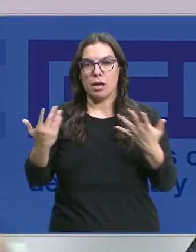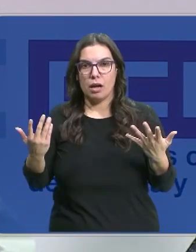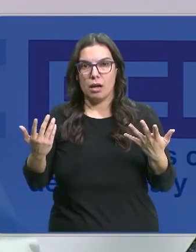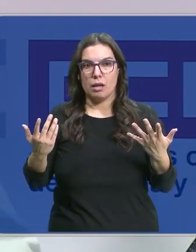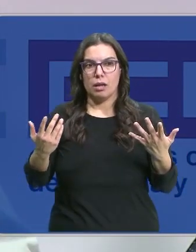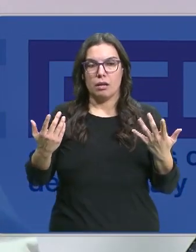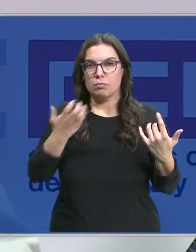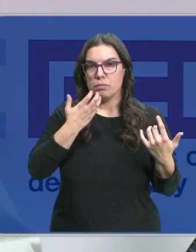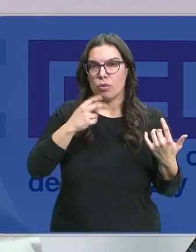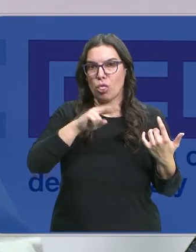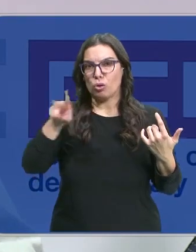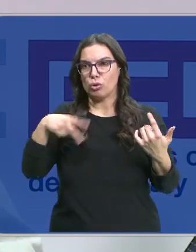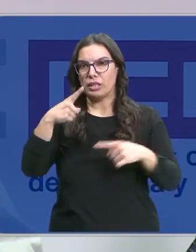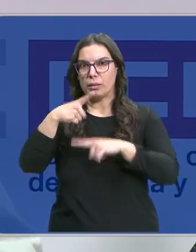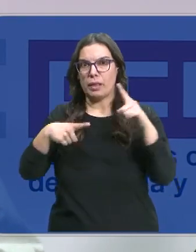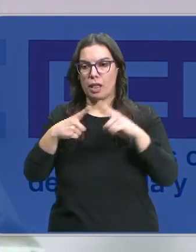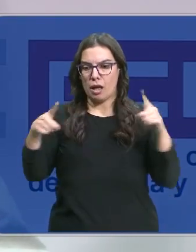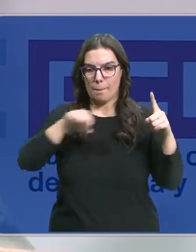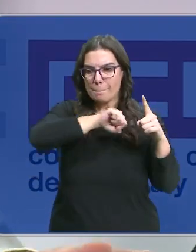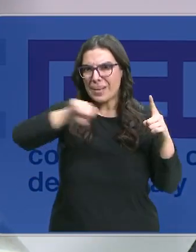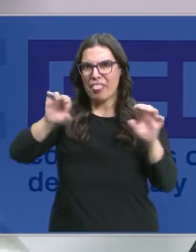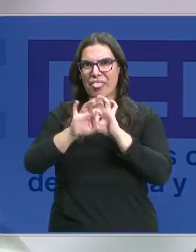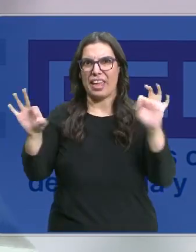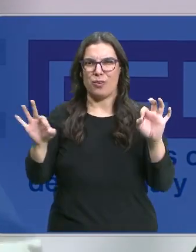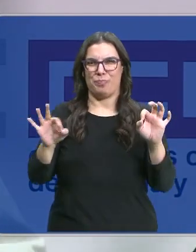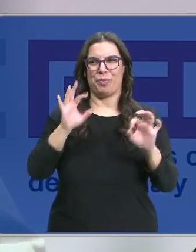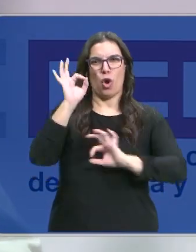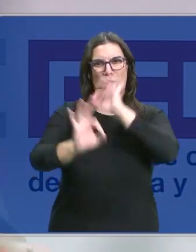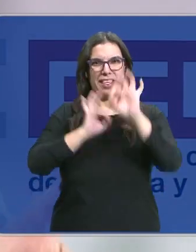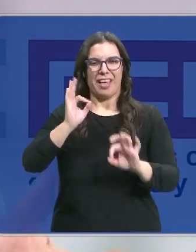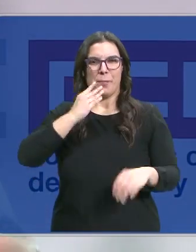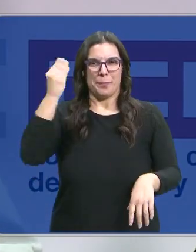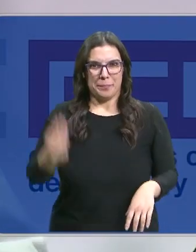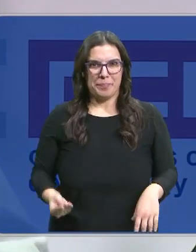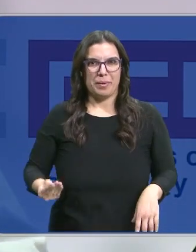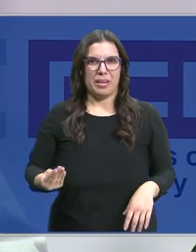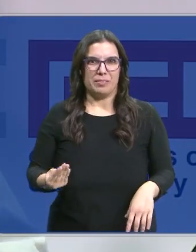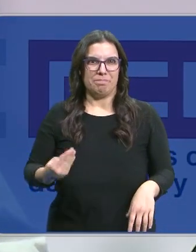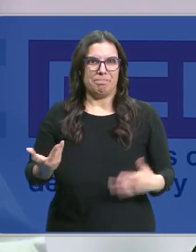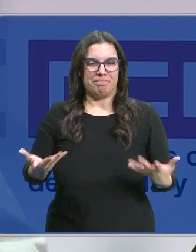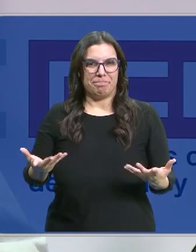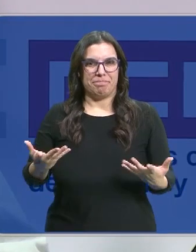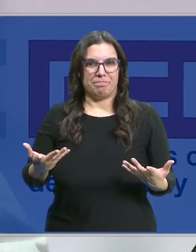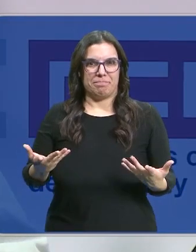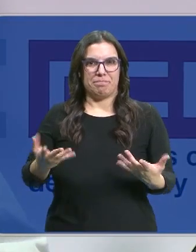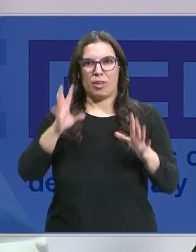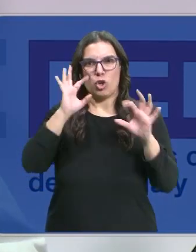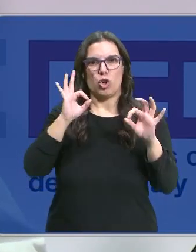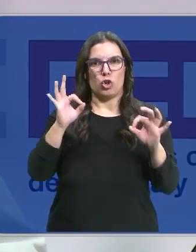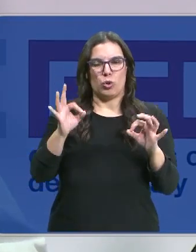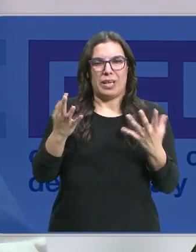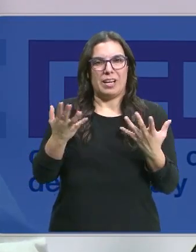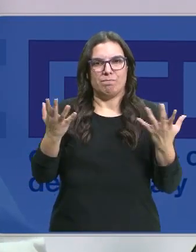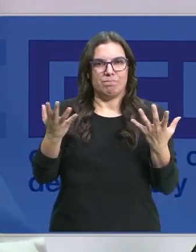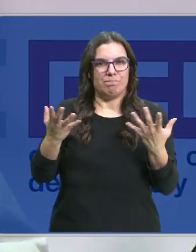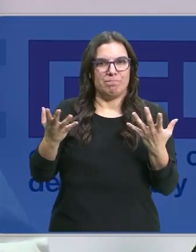cuartos es el tramo horario más largo, donde no hay ningún tren, con lo cual no responde a